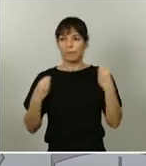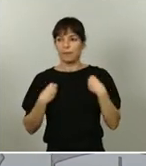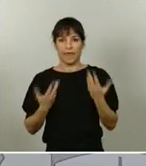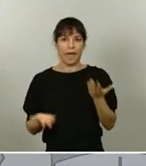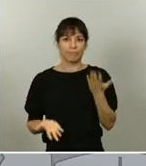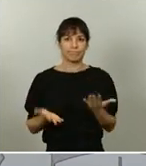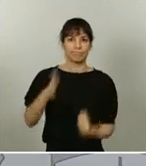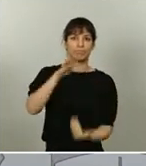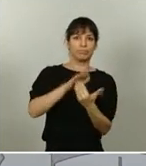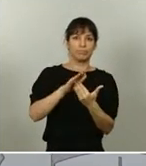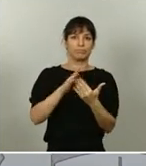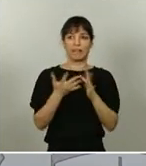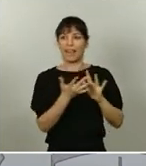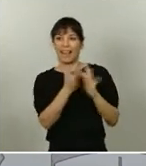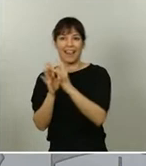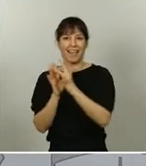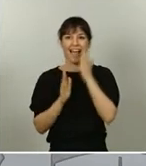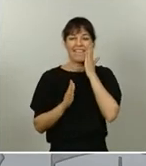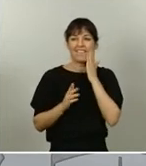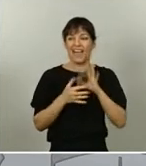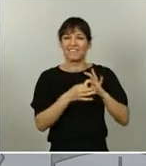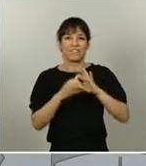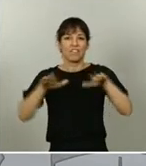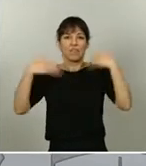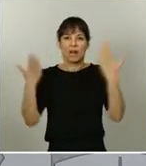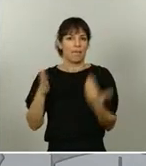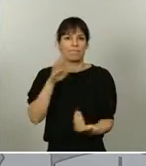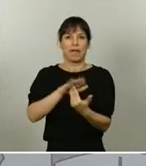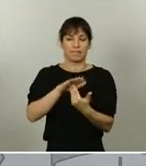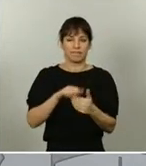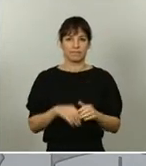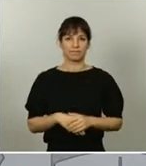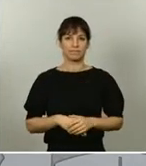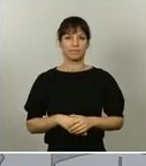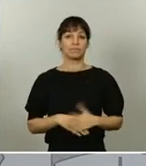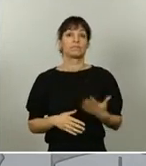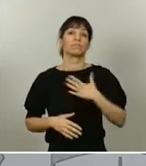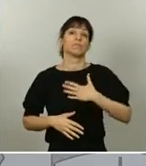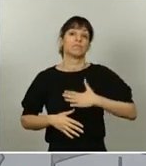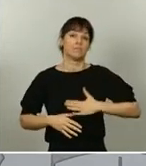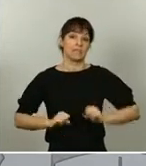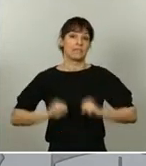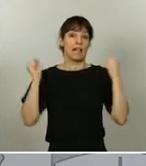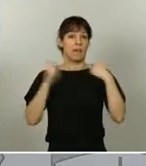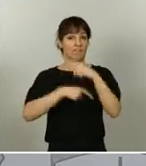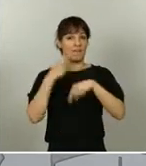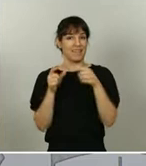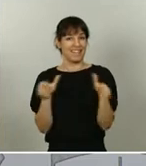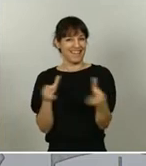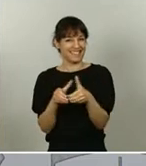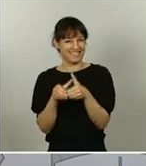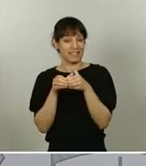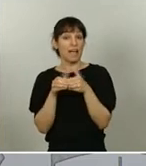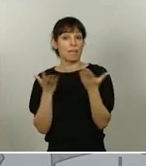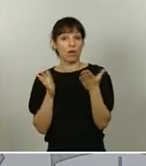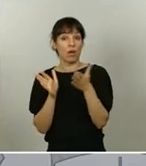social, afectivo y su relación con el exterior. Han tenido el refugio de sus familias, pero han perdido la conexión con sus compañeros y